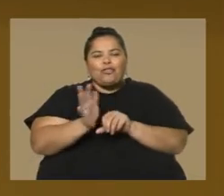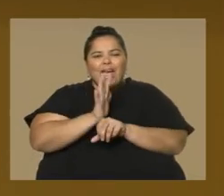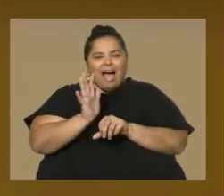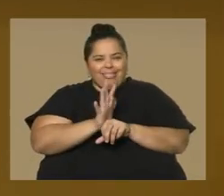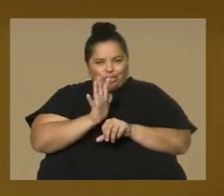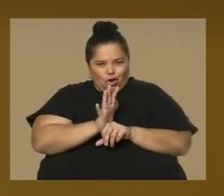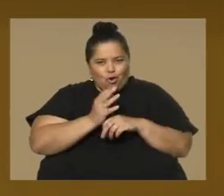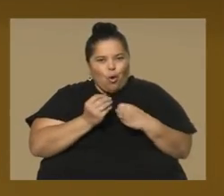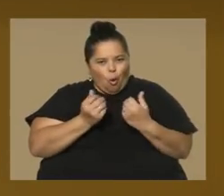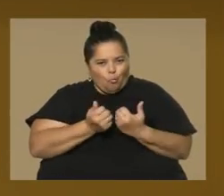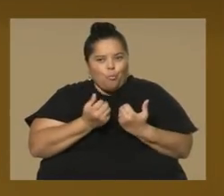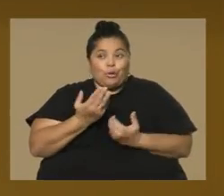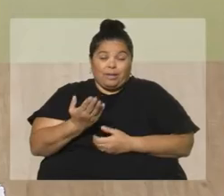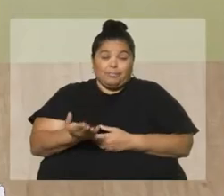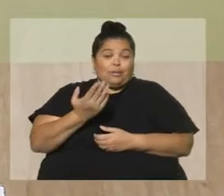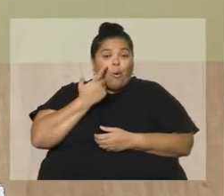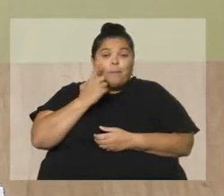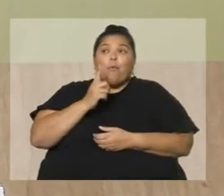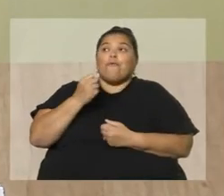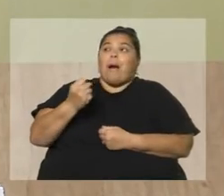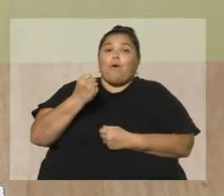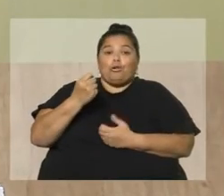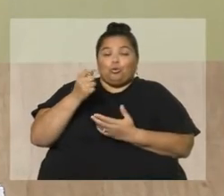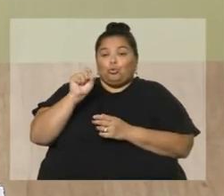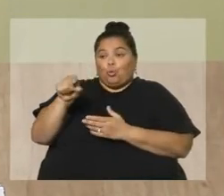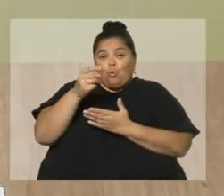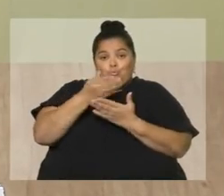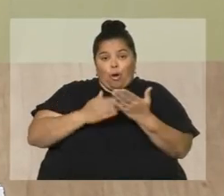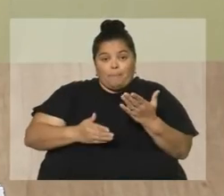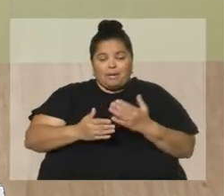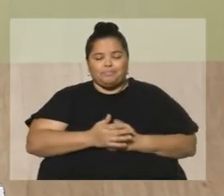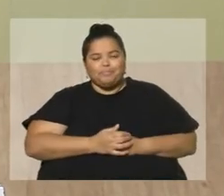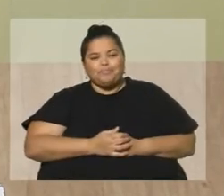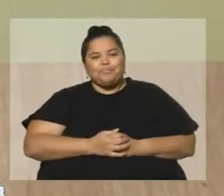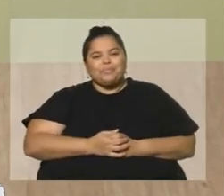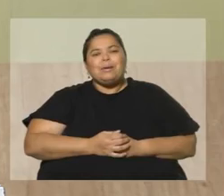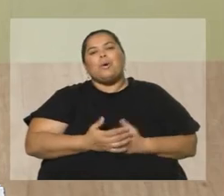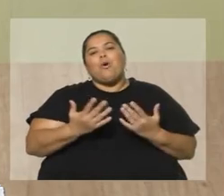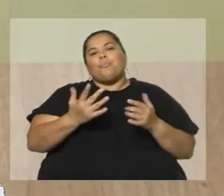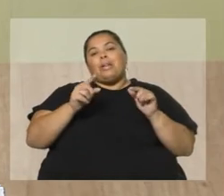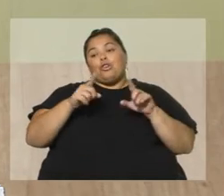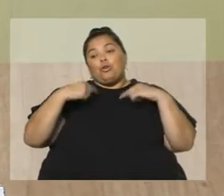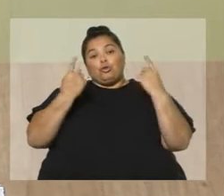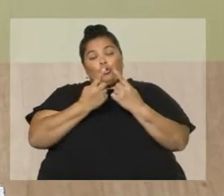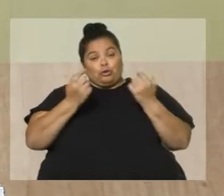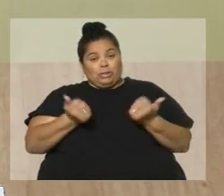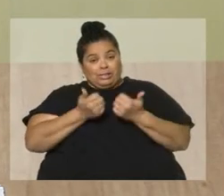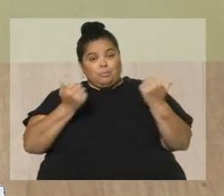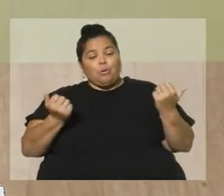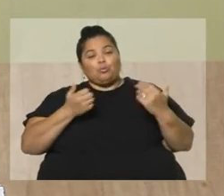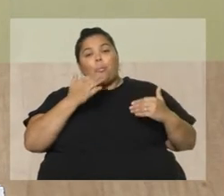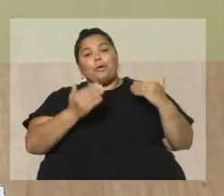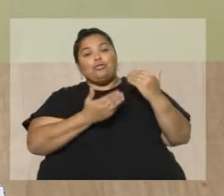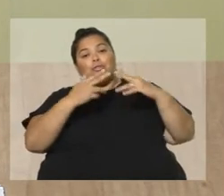lo poco conocida que es la obra de ella. Bueno, esto es un proceso de investigación que arrancó fines